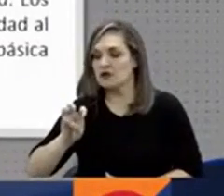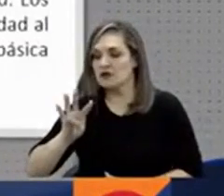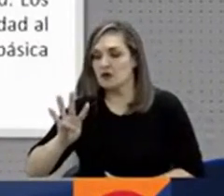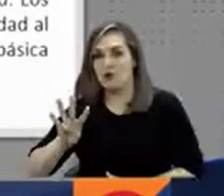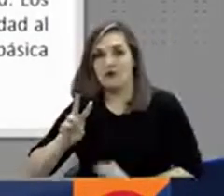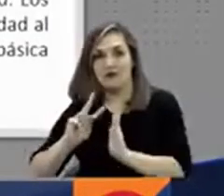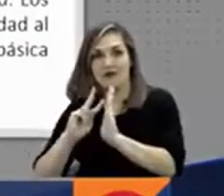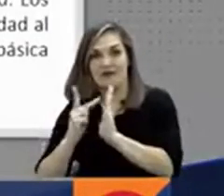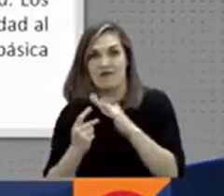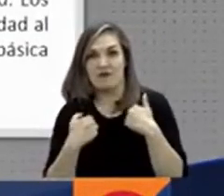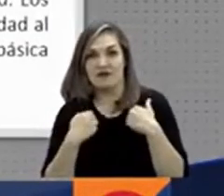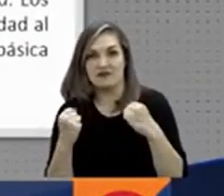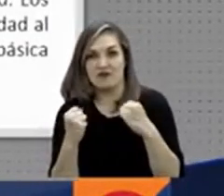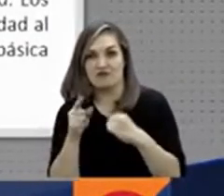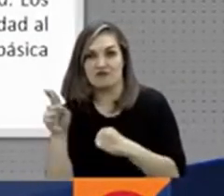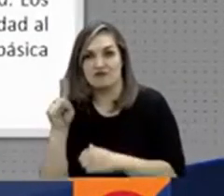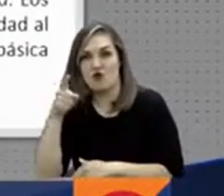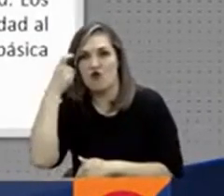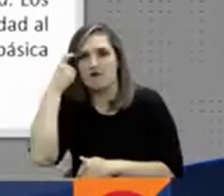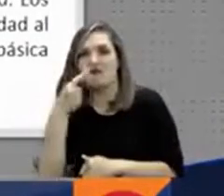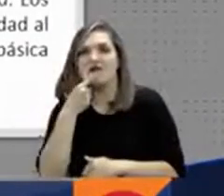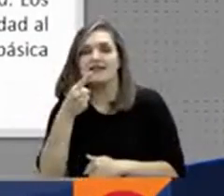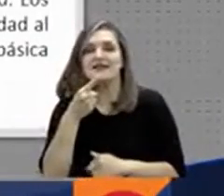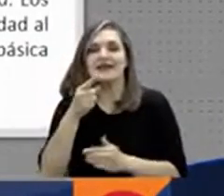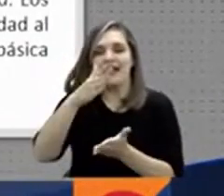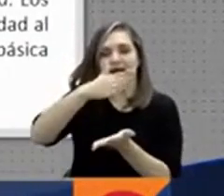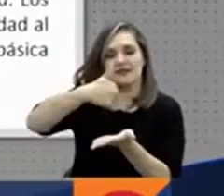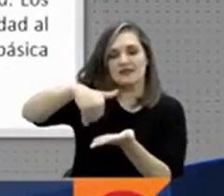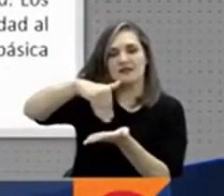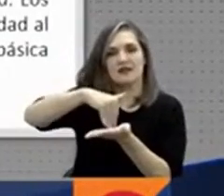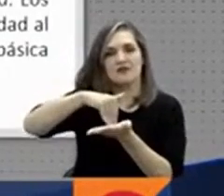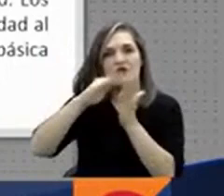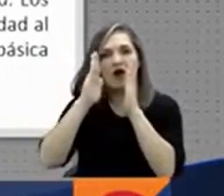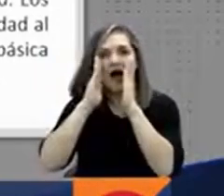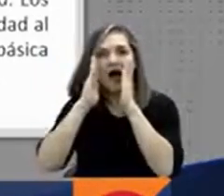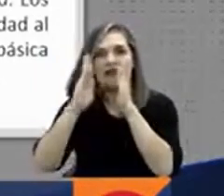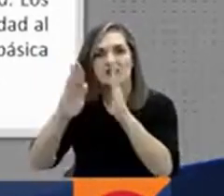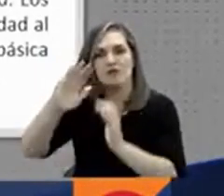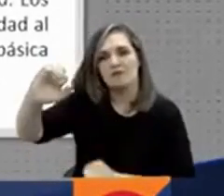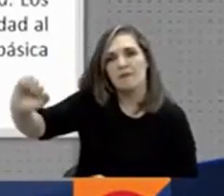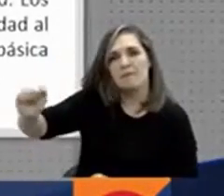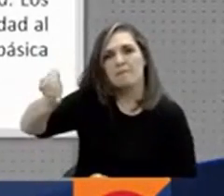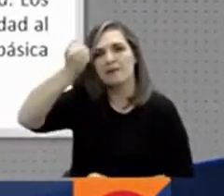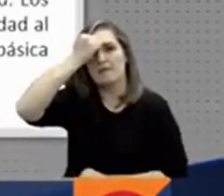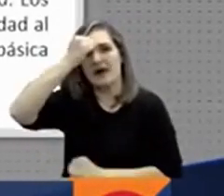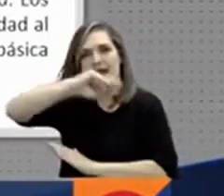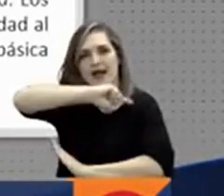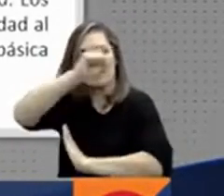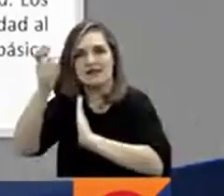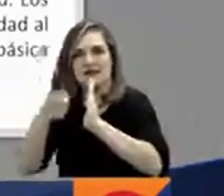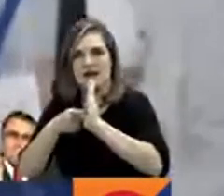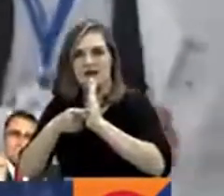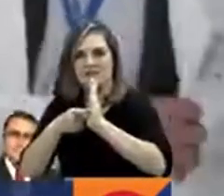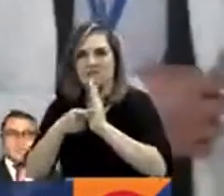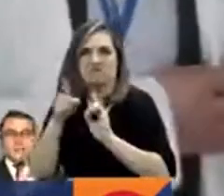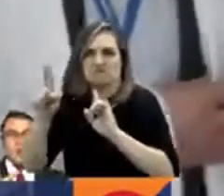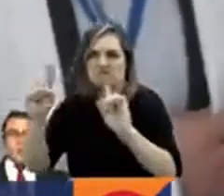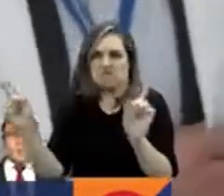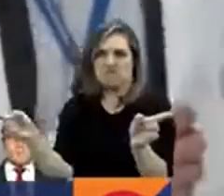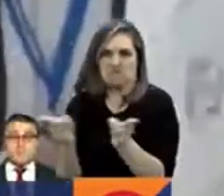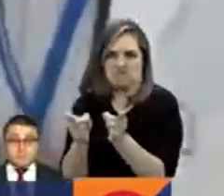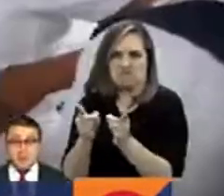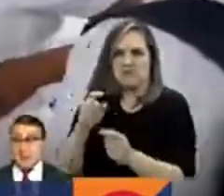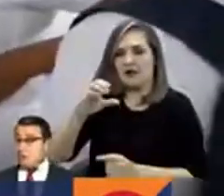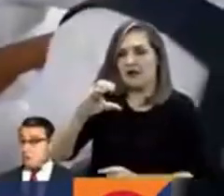salud radicada por el gobierno menciona los centros de atención primaria integral resolutiva en salud, abreviados como CAPIRS. Según el Ministerio de Salud,